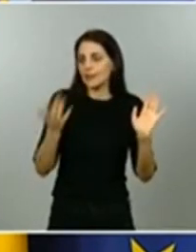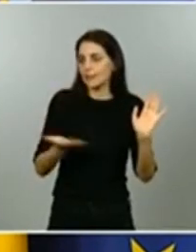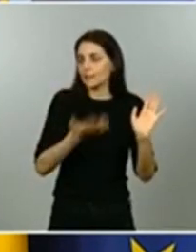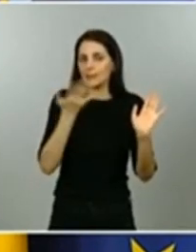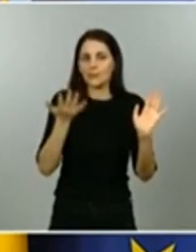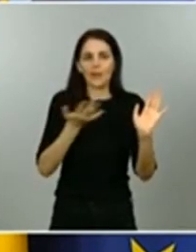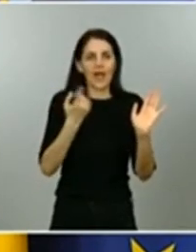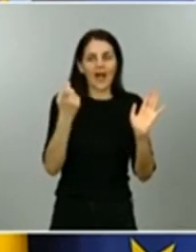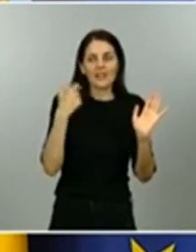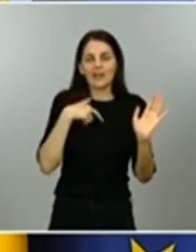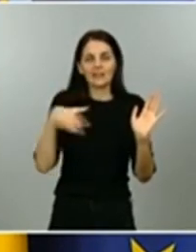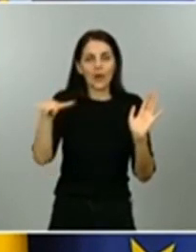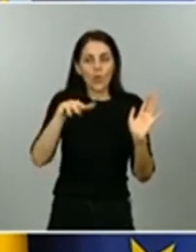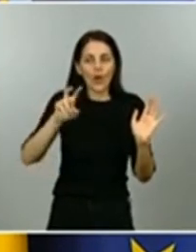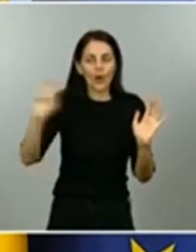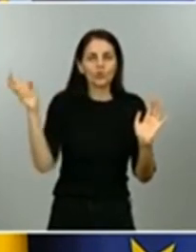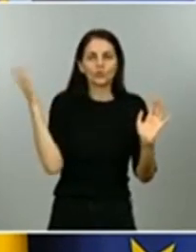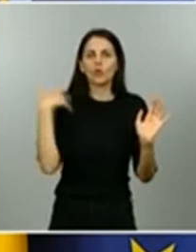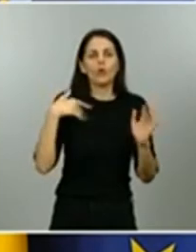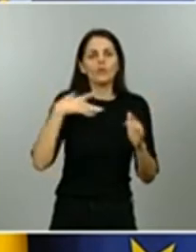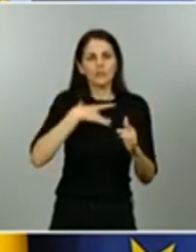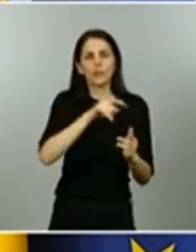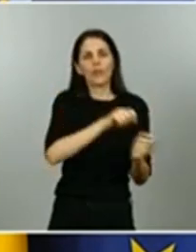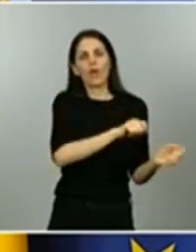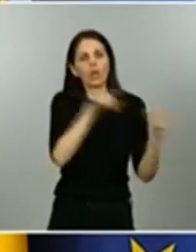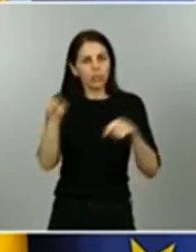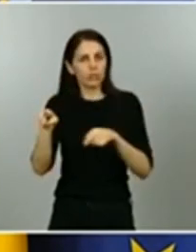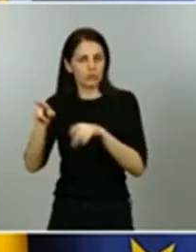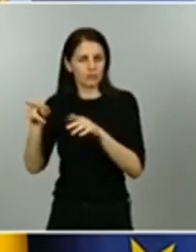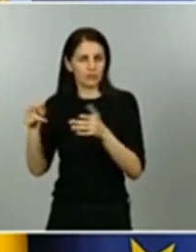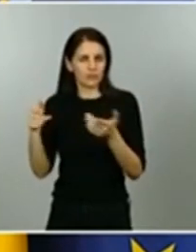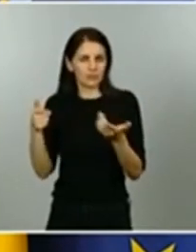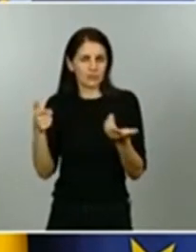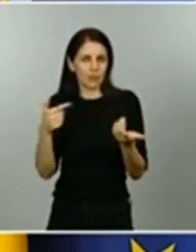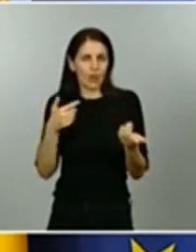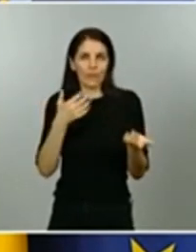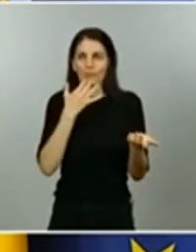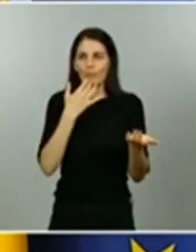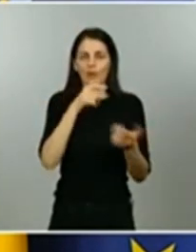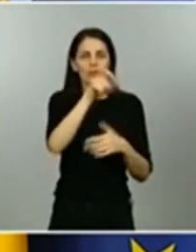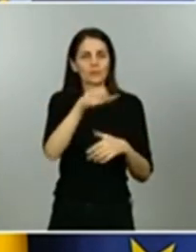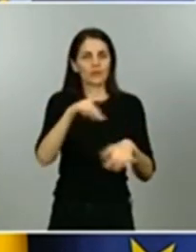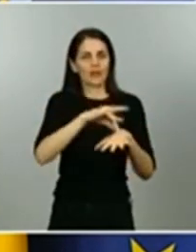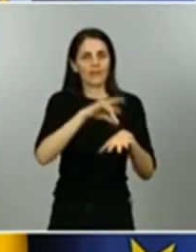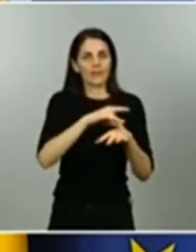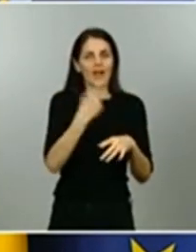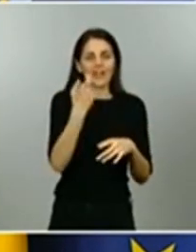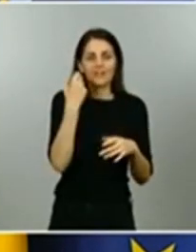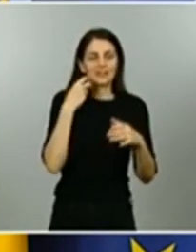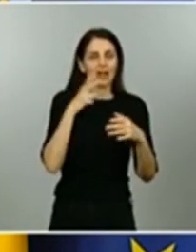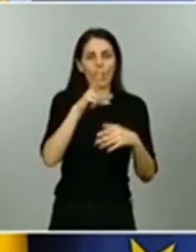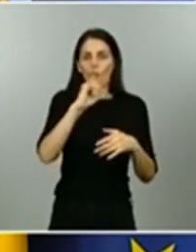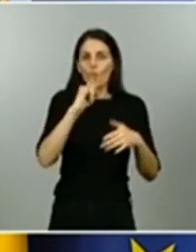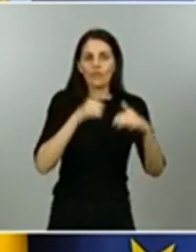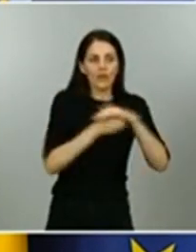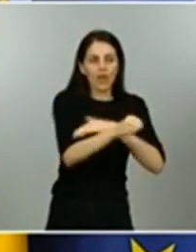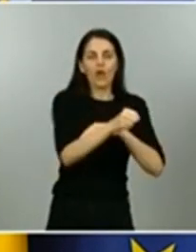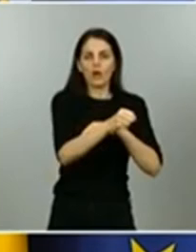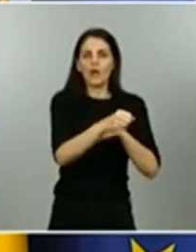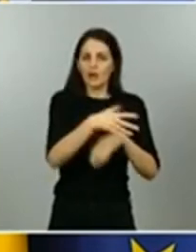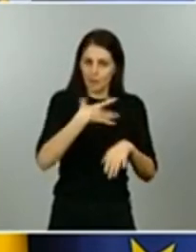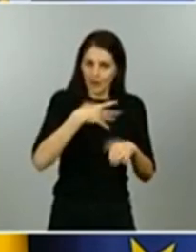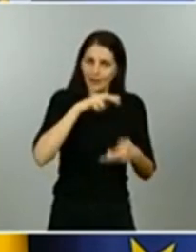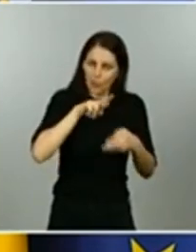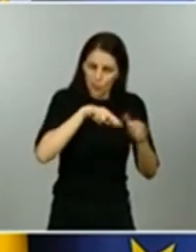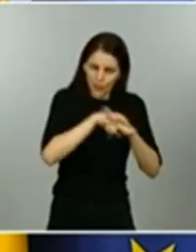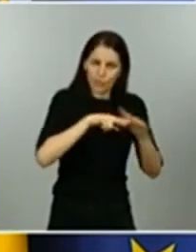esté previsto que sean los pacientes que necesiten hospitalización hospitalizados y aquellos que requieran ingreso en UCI ingreso en UCI además tiene un muy buen